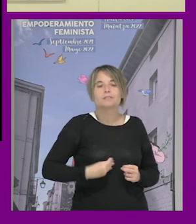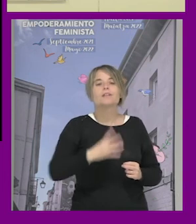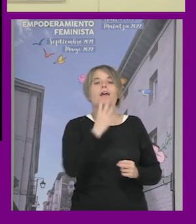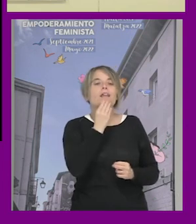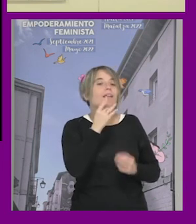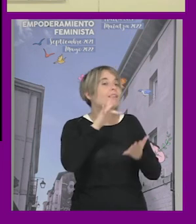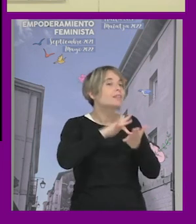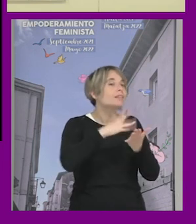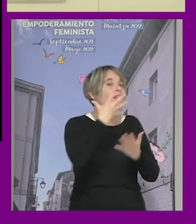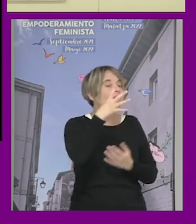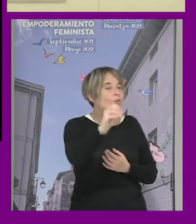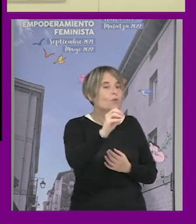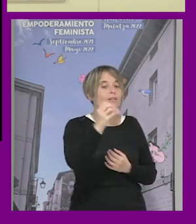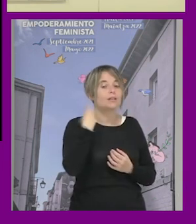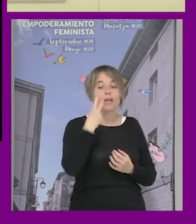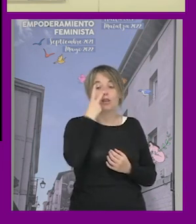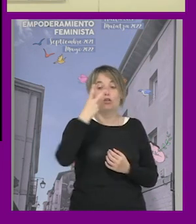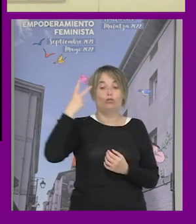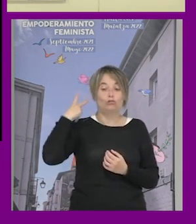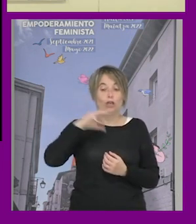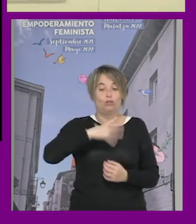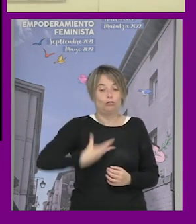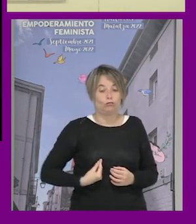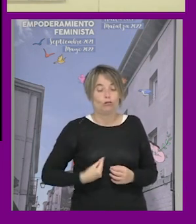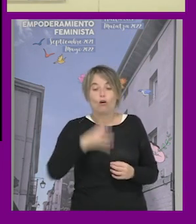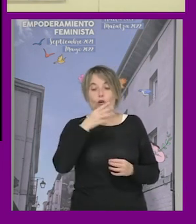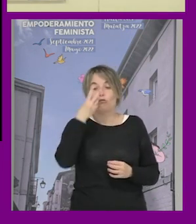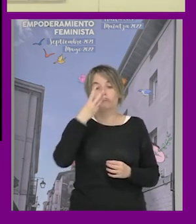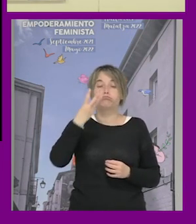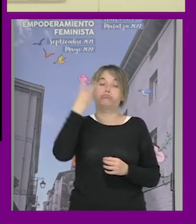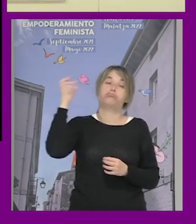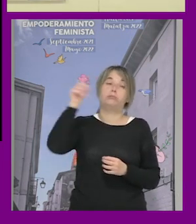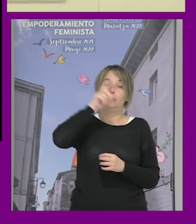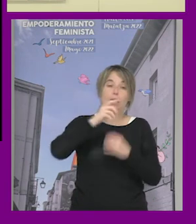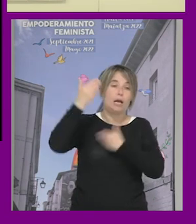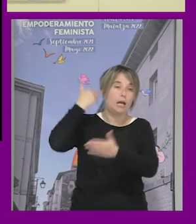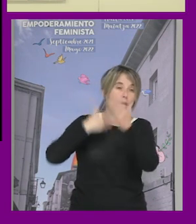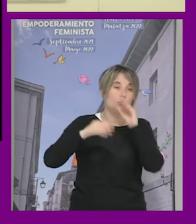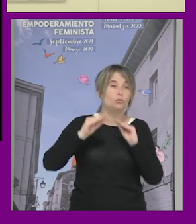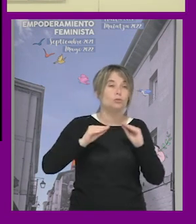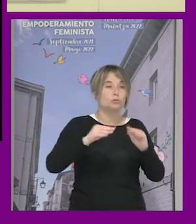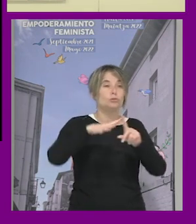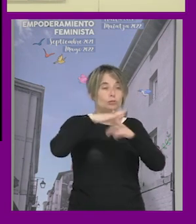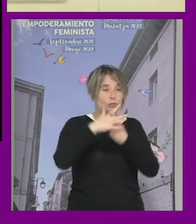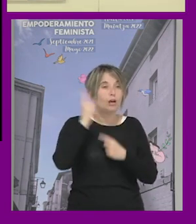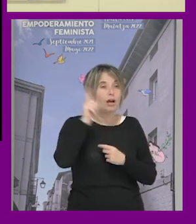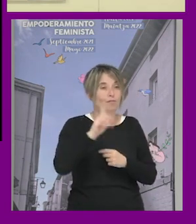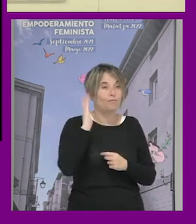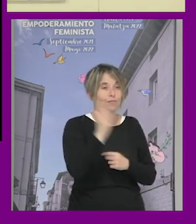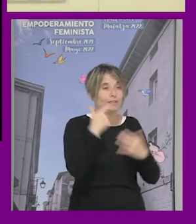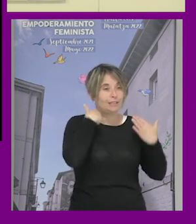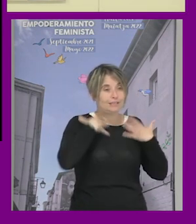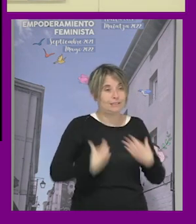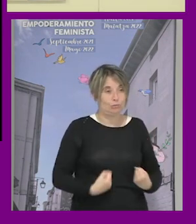diferente que tengas 50 años que hayas transitado hace 2 que hayas transitado hace 30 con unas condiciones seguramente que también afectan a tu salud